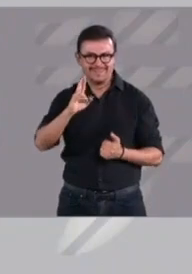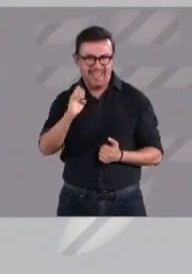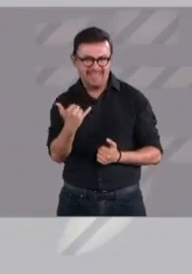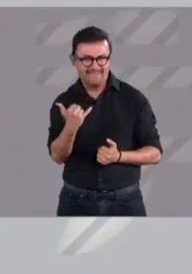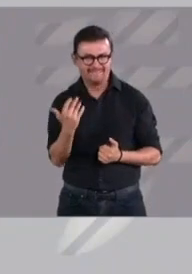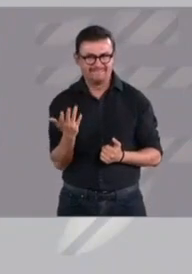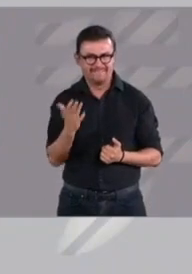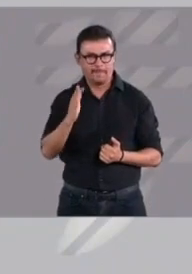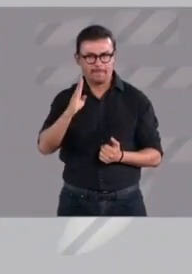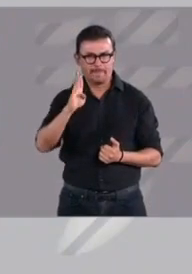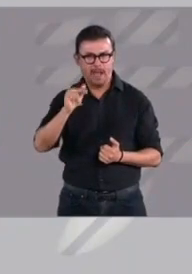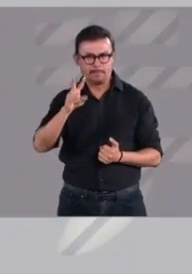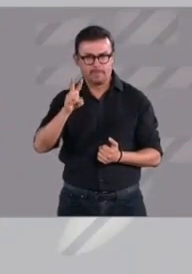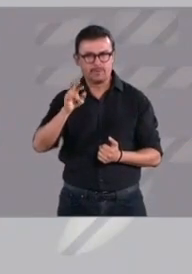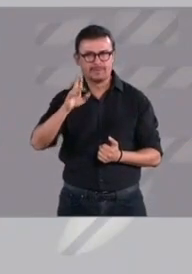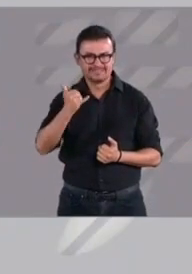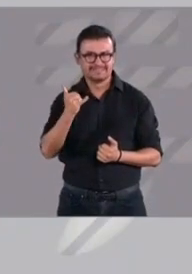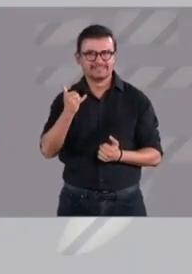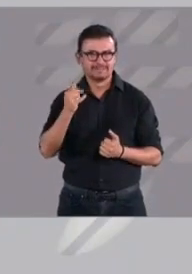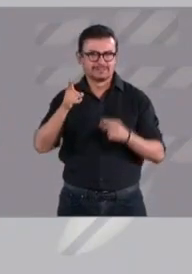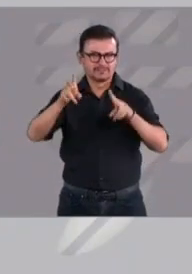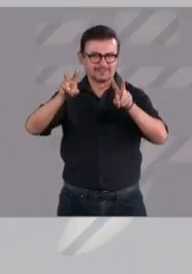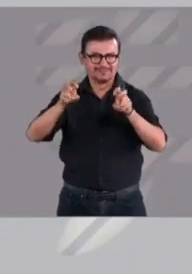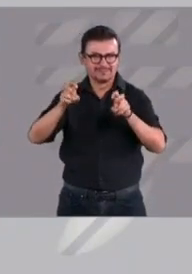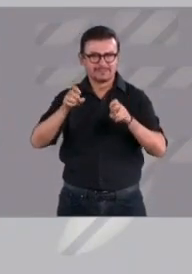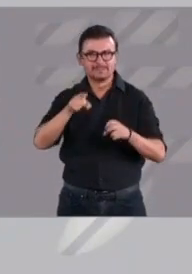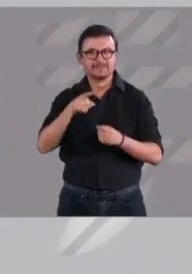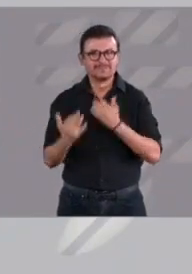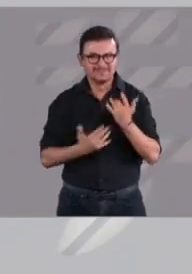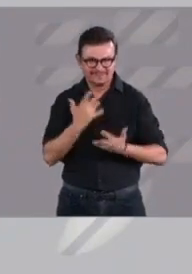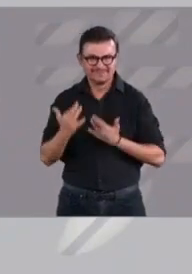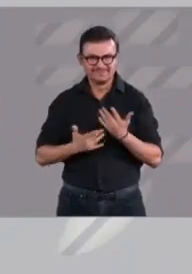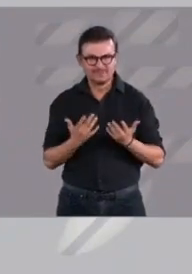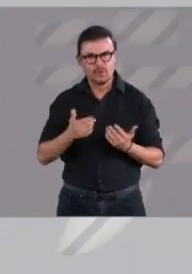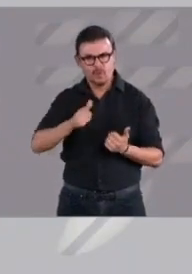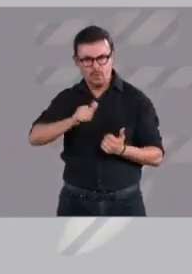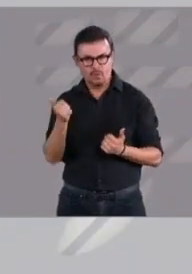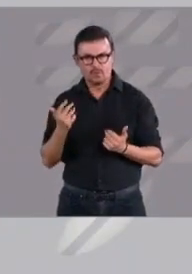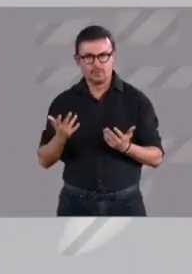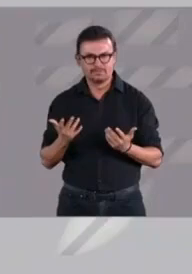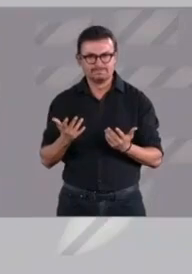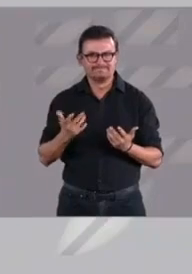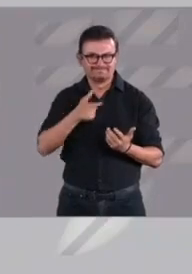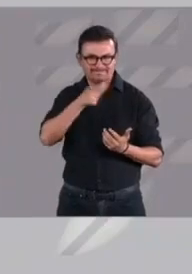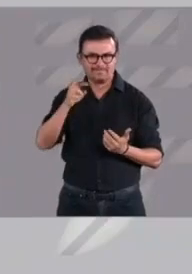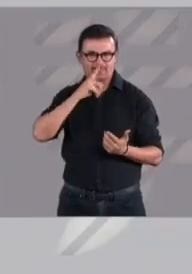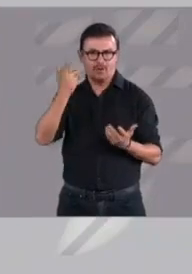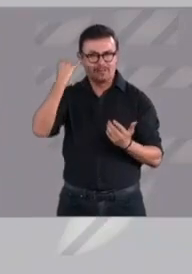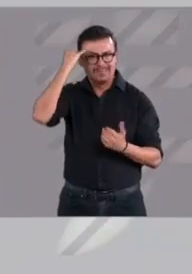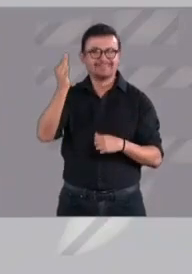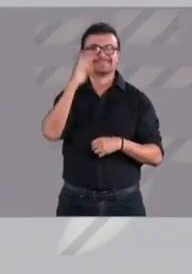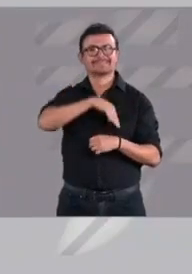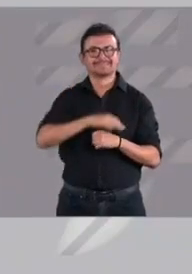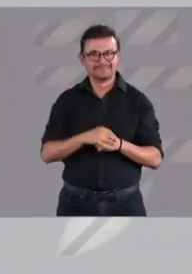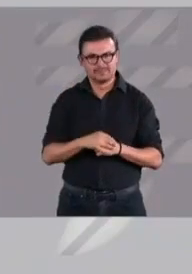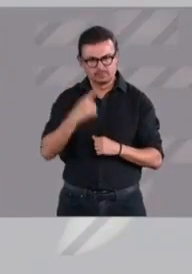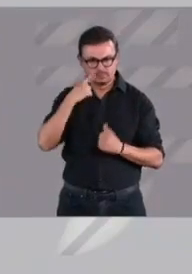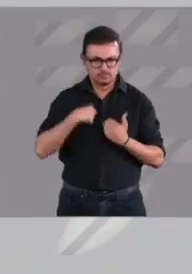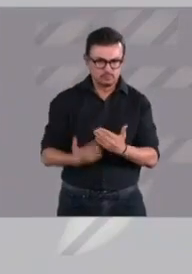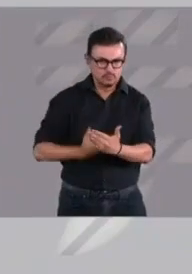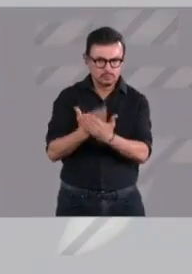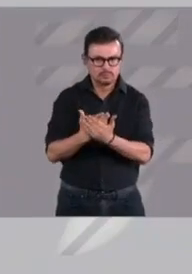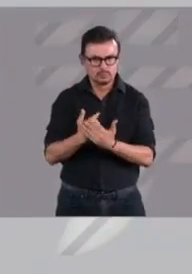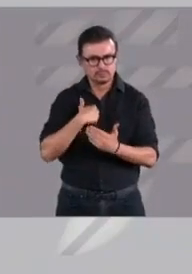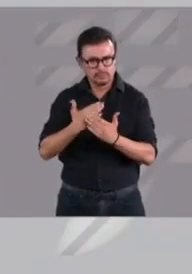Fahrenheit 451 de Plano Crónicas Marcianas. Vamos a hablar de los resultados que tuve en la ciudad, porque de los tres soy la única que tiene resultados en